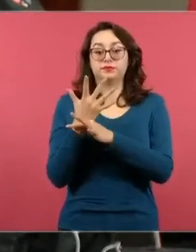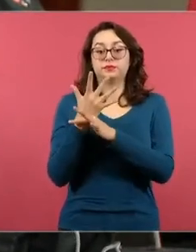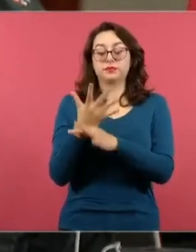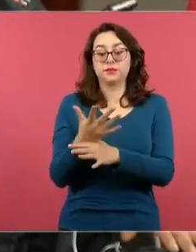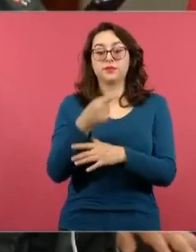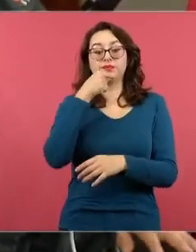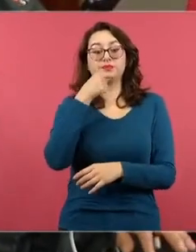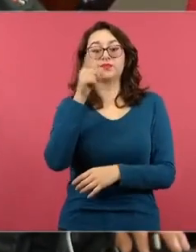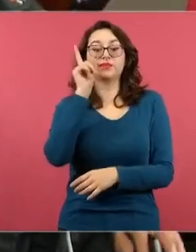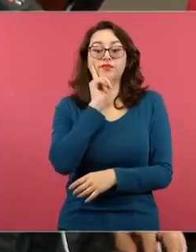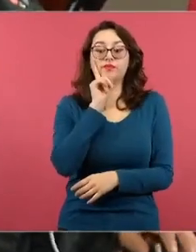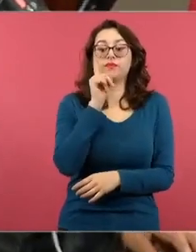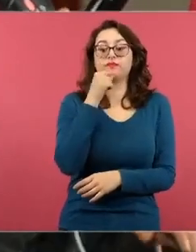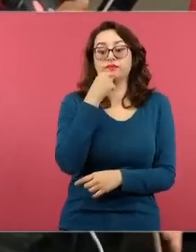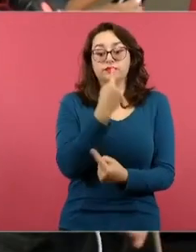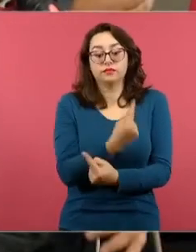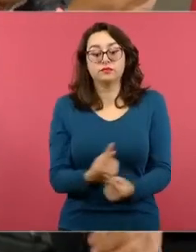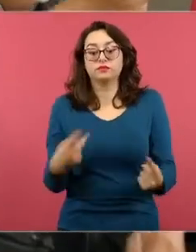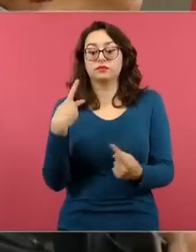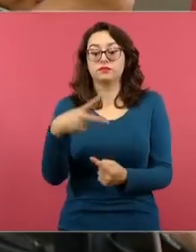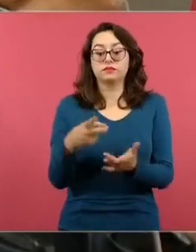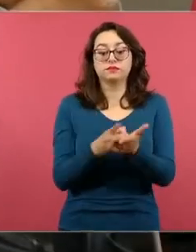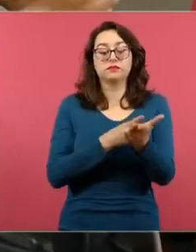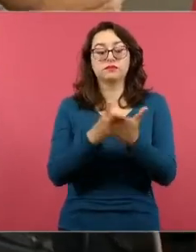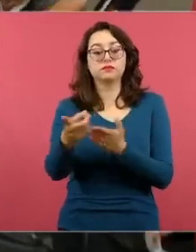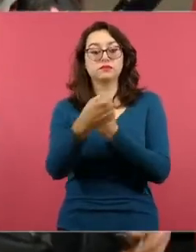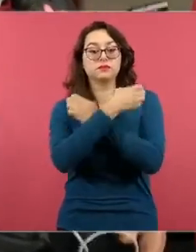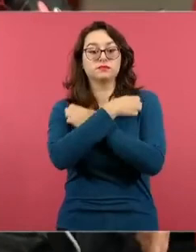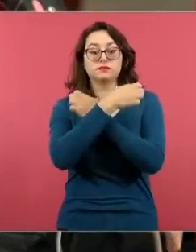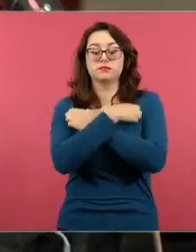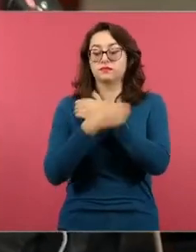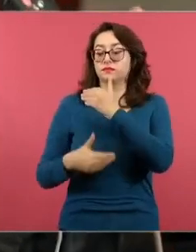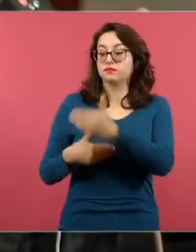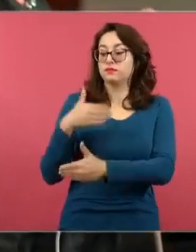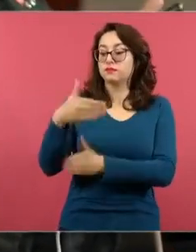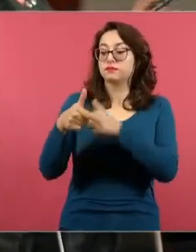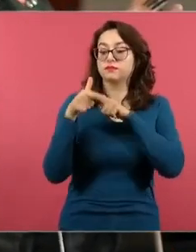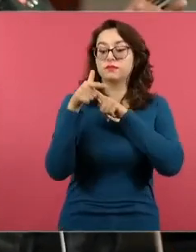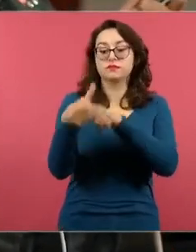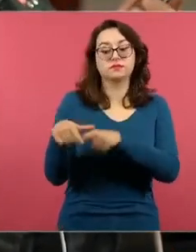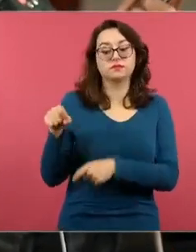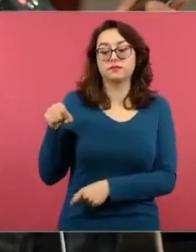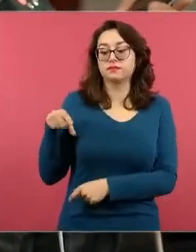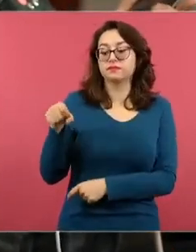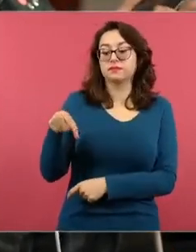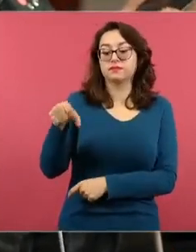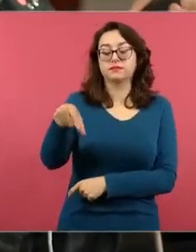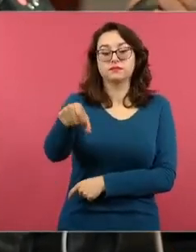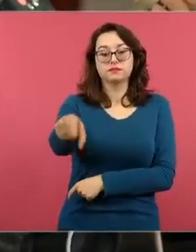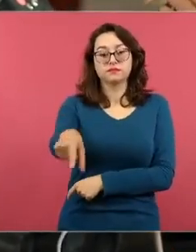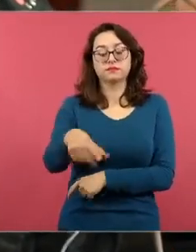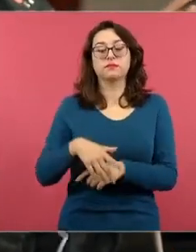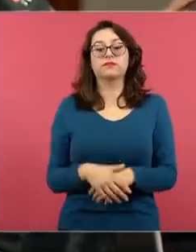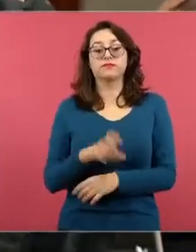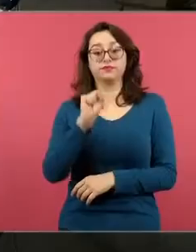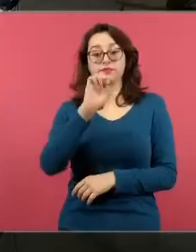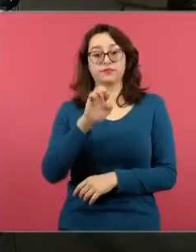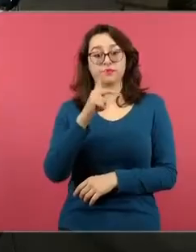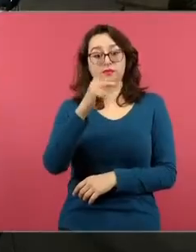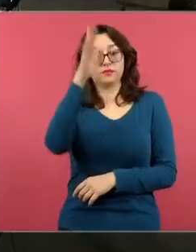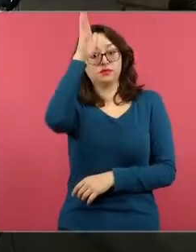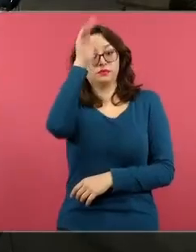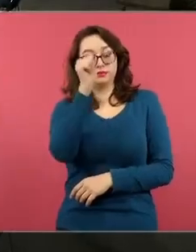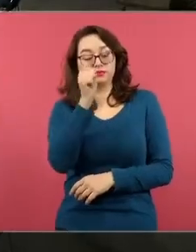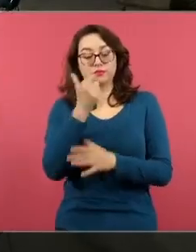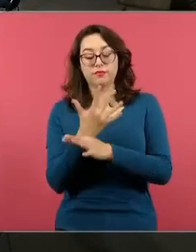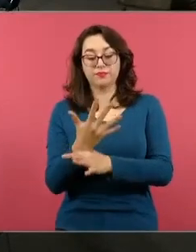reciben sea progresiva continua y aditiva y además contraviene el acuerdo propio de la SEP que dice que